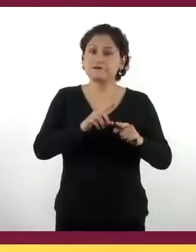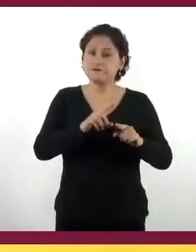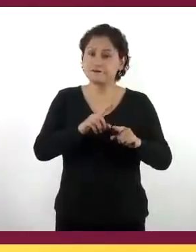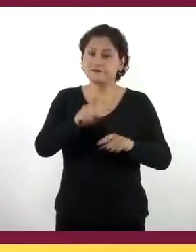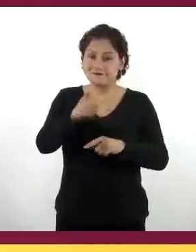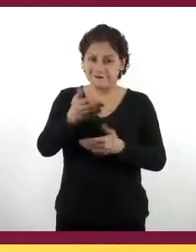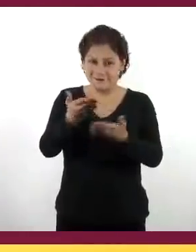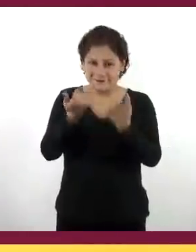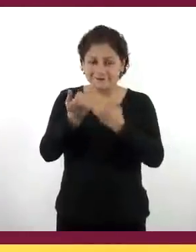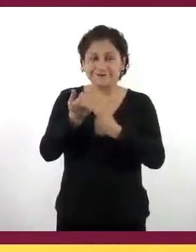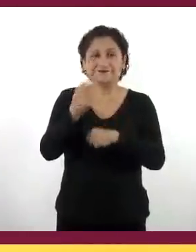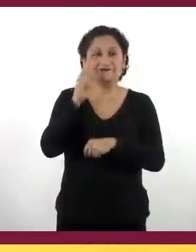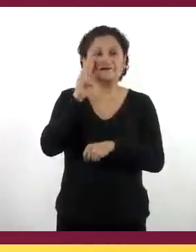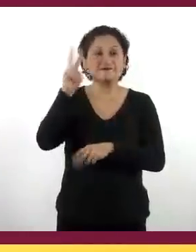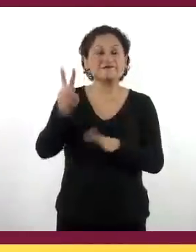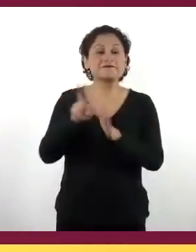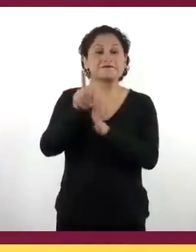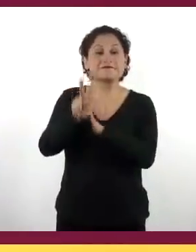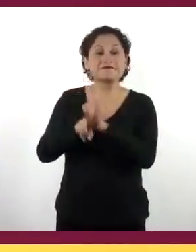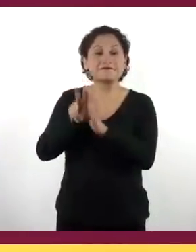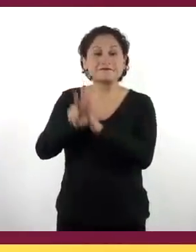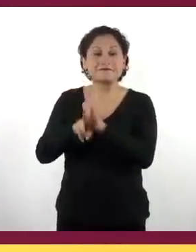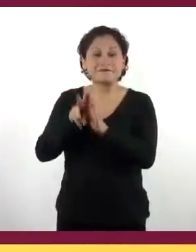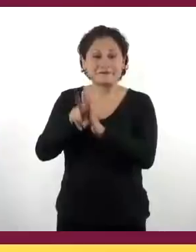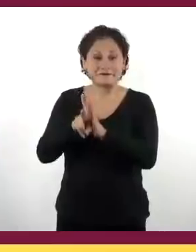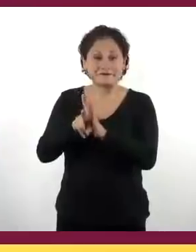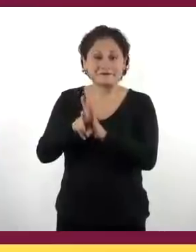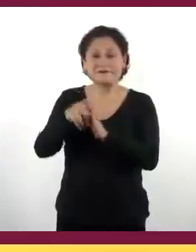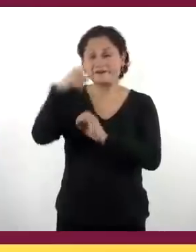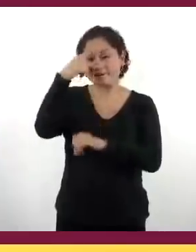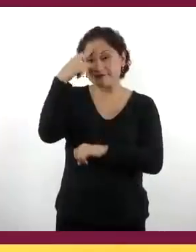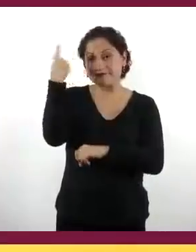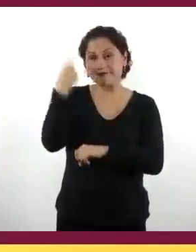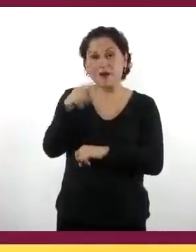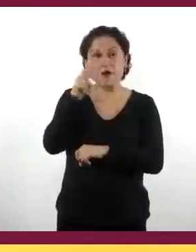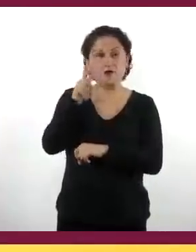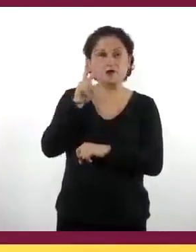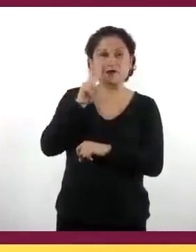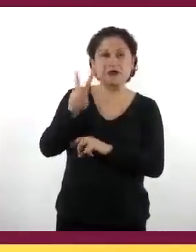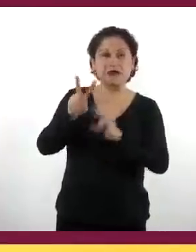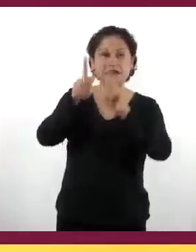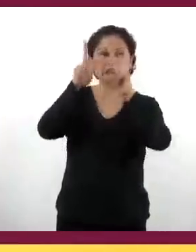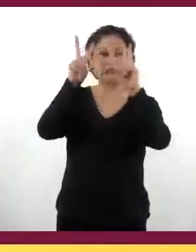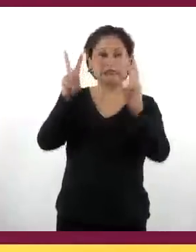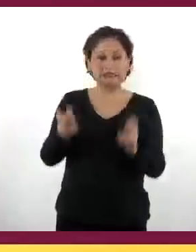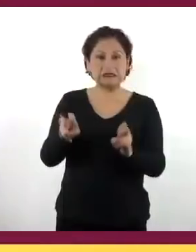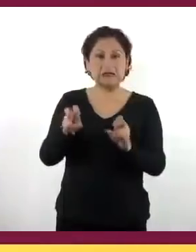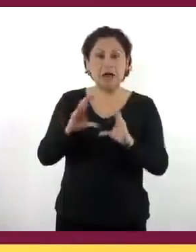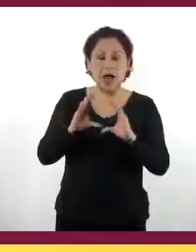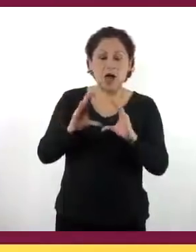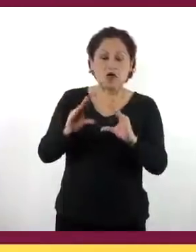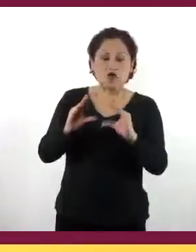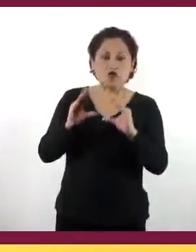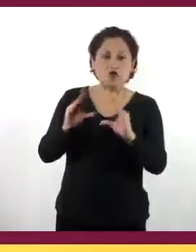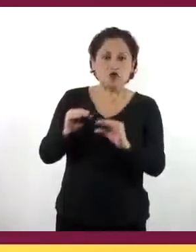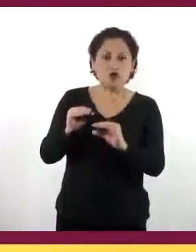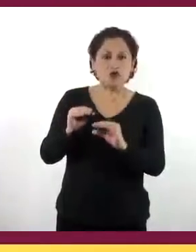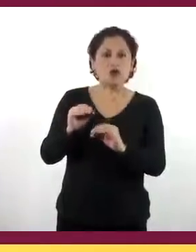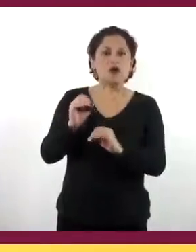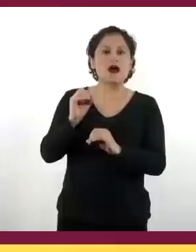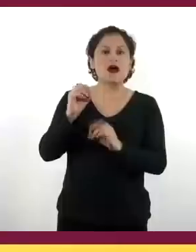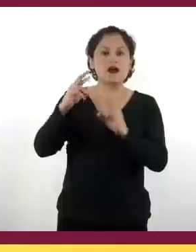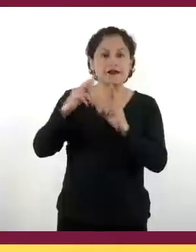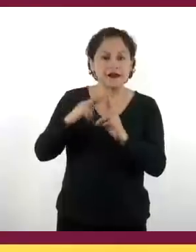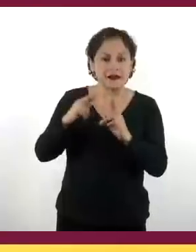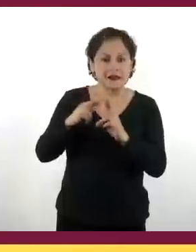invitamos a ver el siguiente segmento audiovisual para que conozcan más sobre la labor de los evangelizadores y las